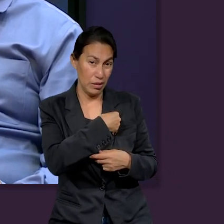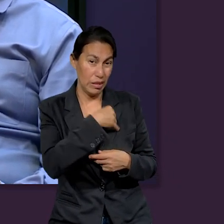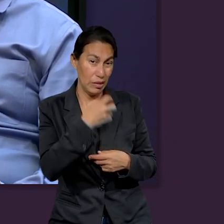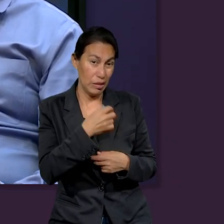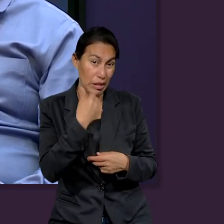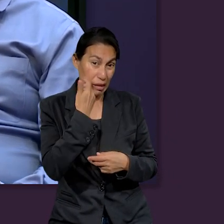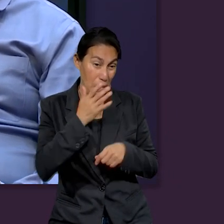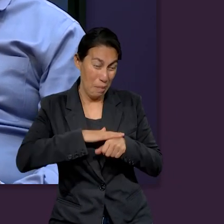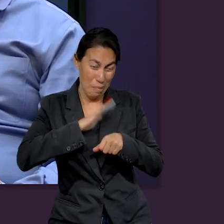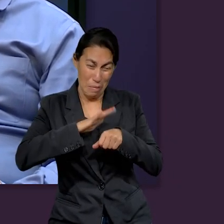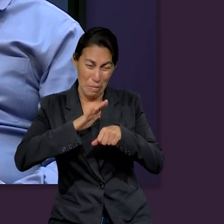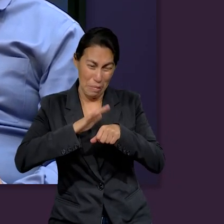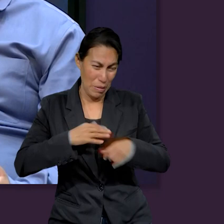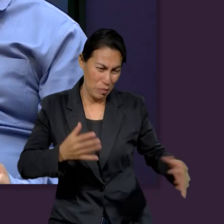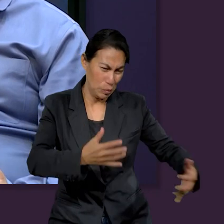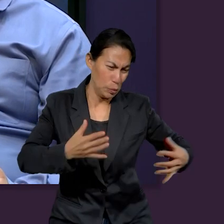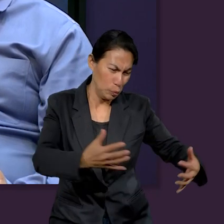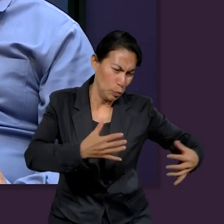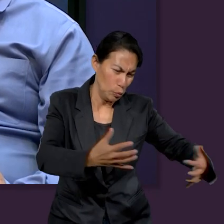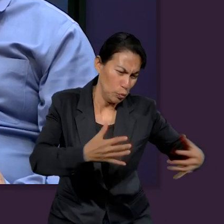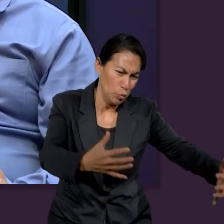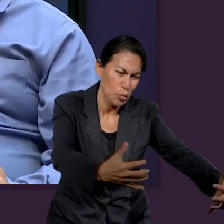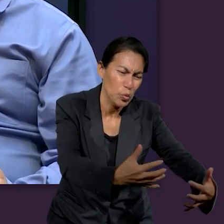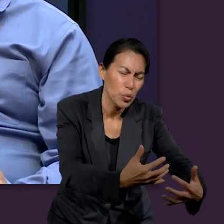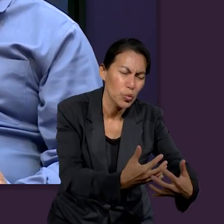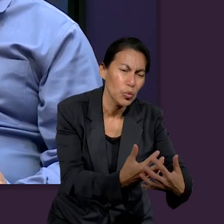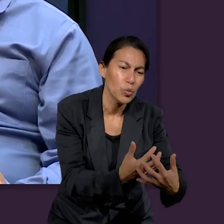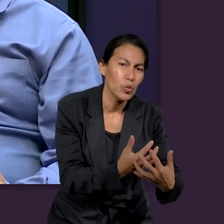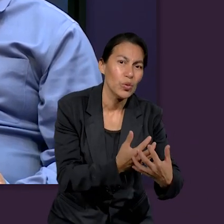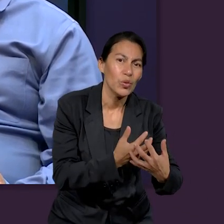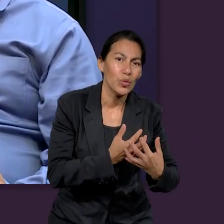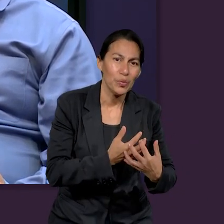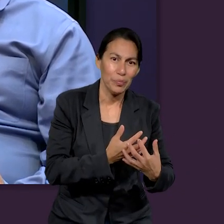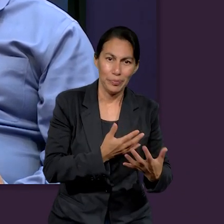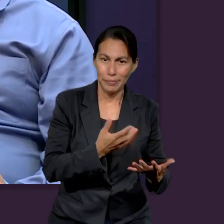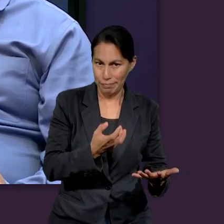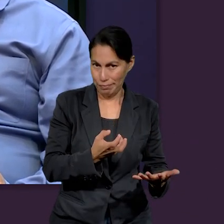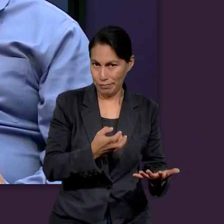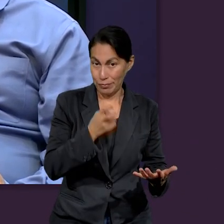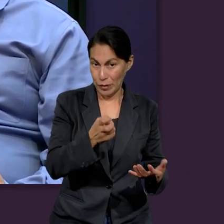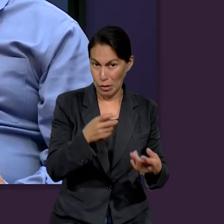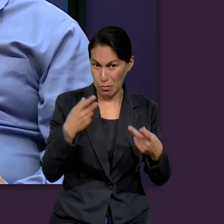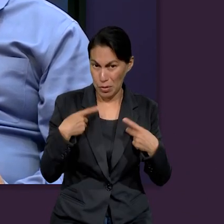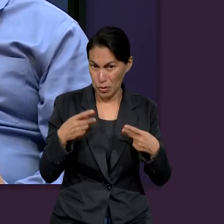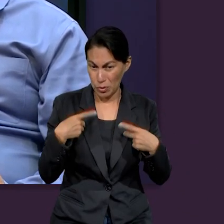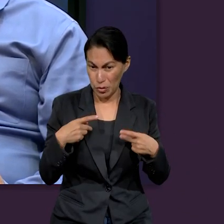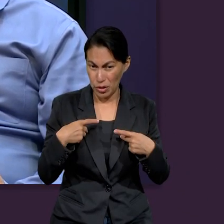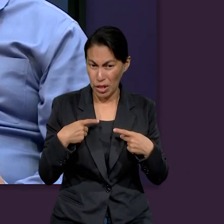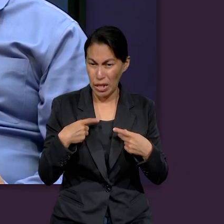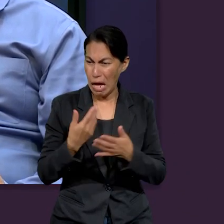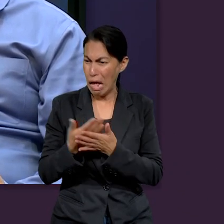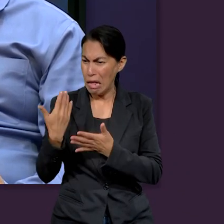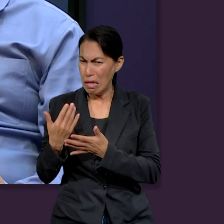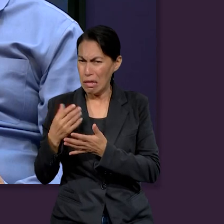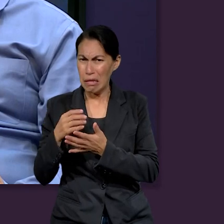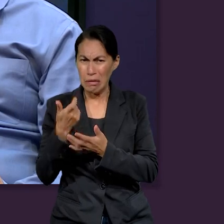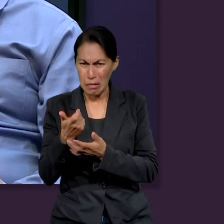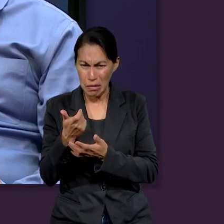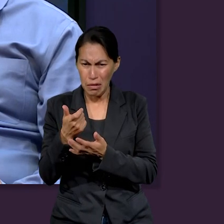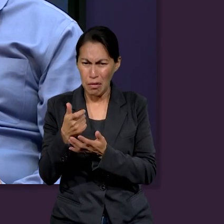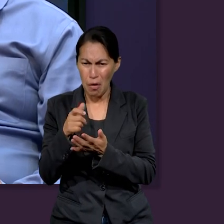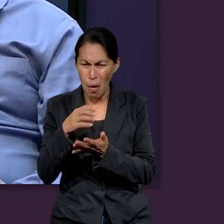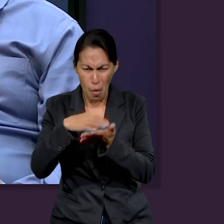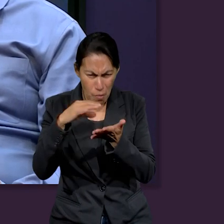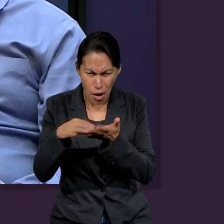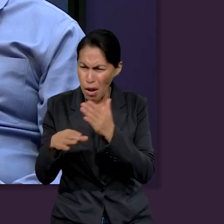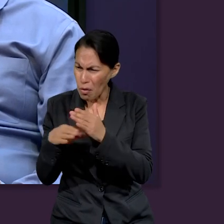egoísta y busca la acumulación de más y de más. Y pues llegó un punto en el que el ser humano dejó de usar el dinero